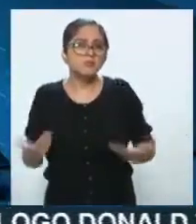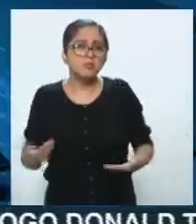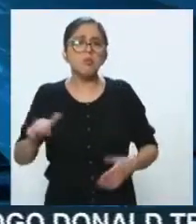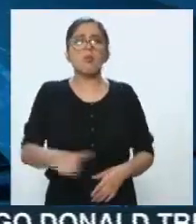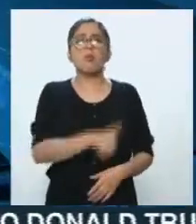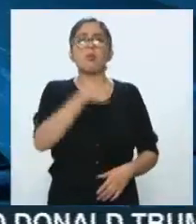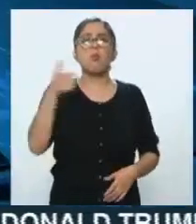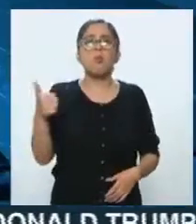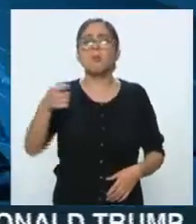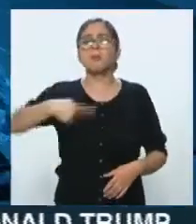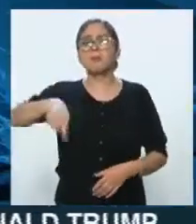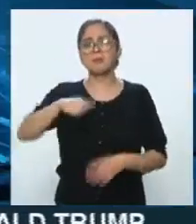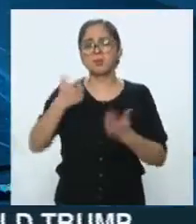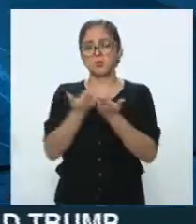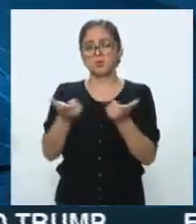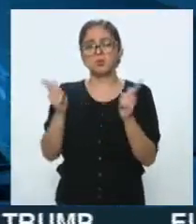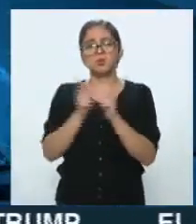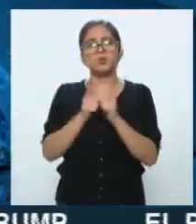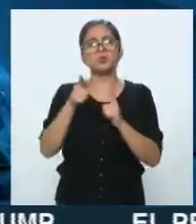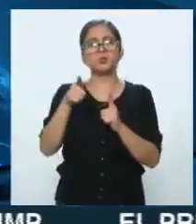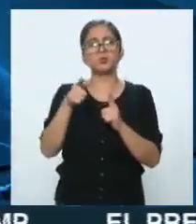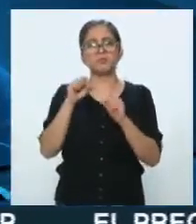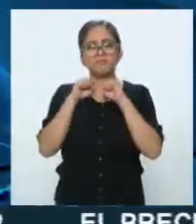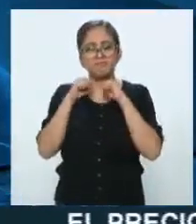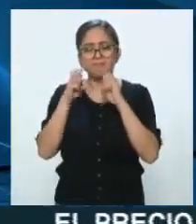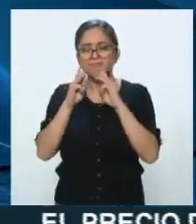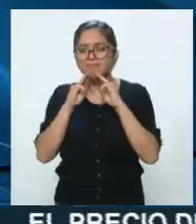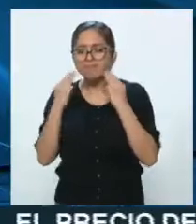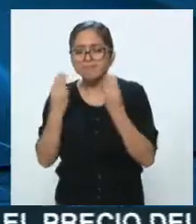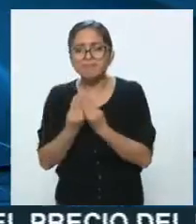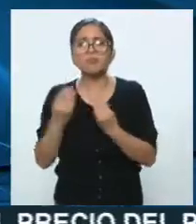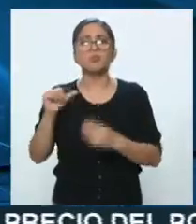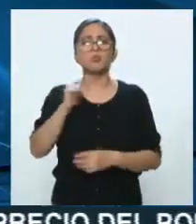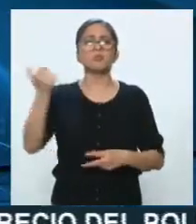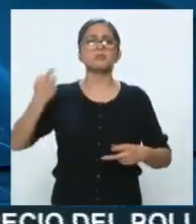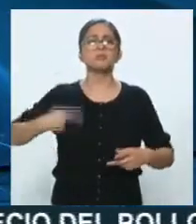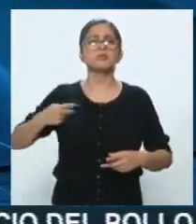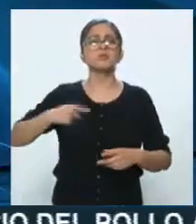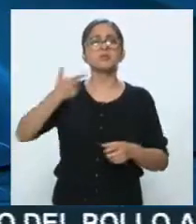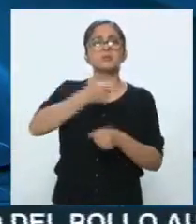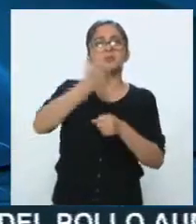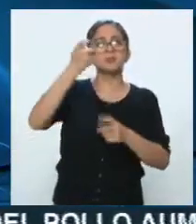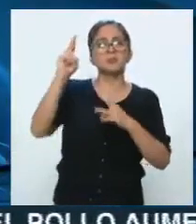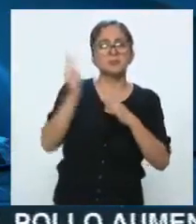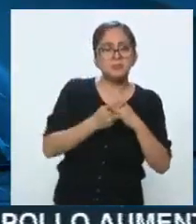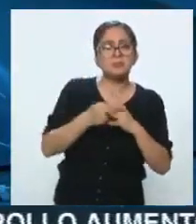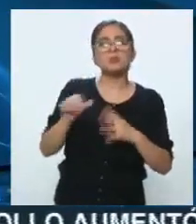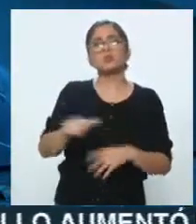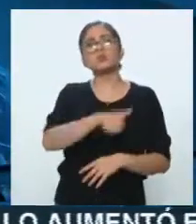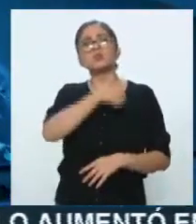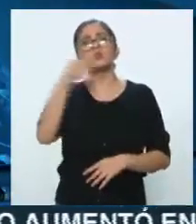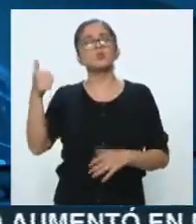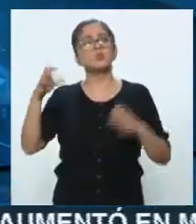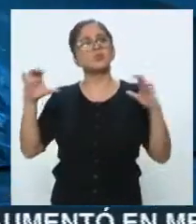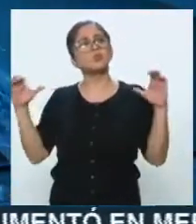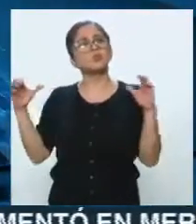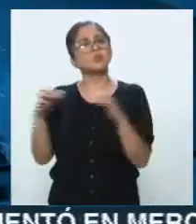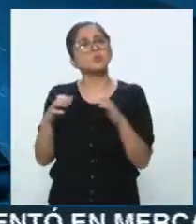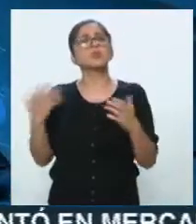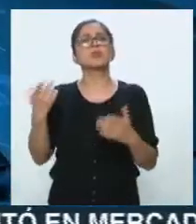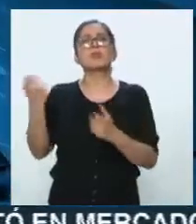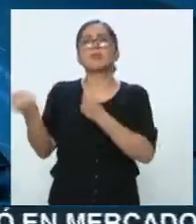ligados a los grupos criminales, sicarios, y elementos ligados a una composición de